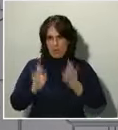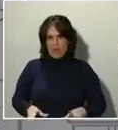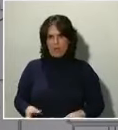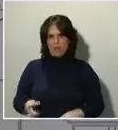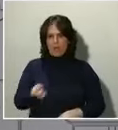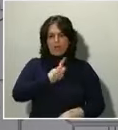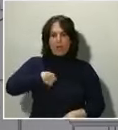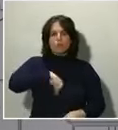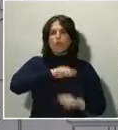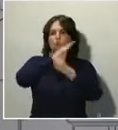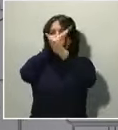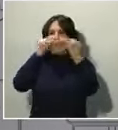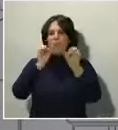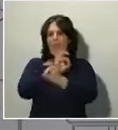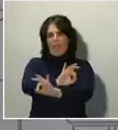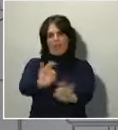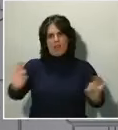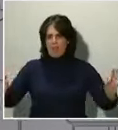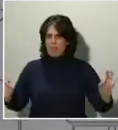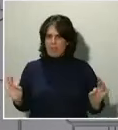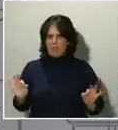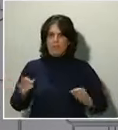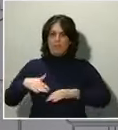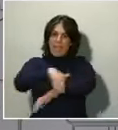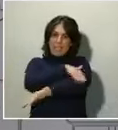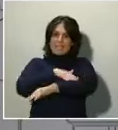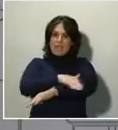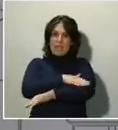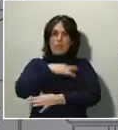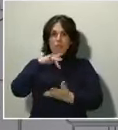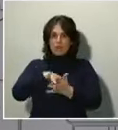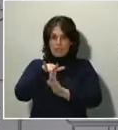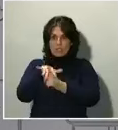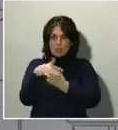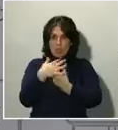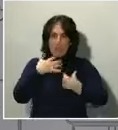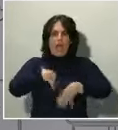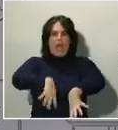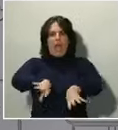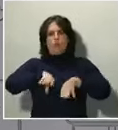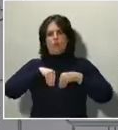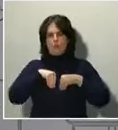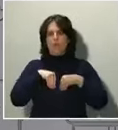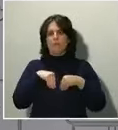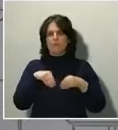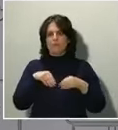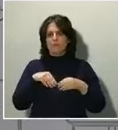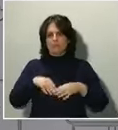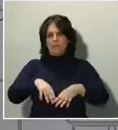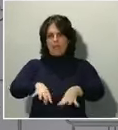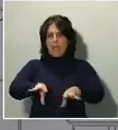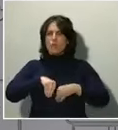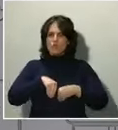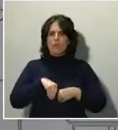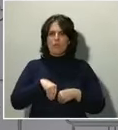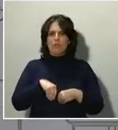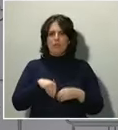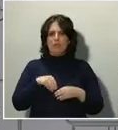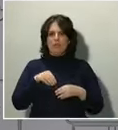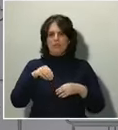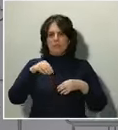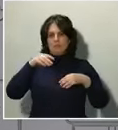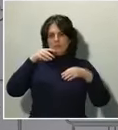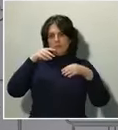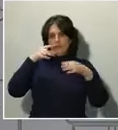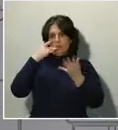atrás. El Estado va a asumir este choque, va a asumir en su conjunto el shock que representa el frenazo en seco de